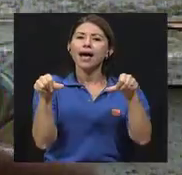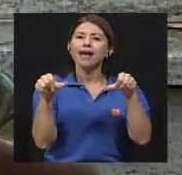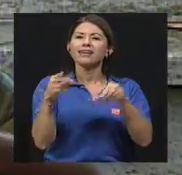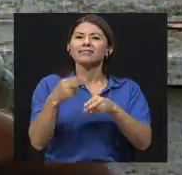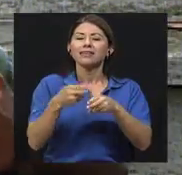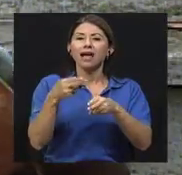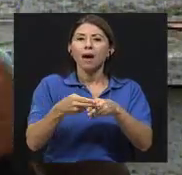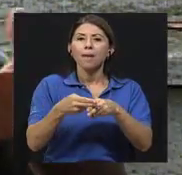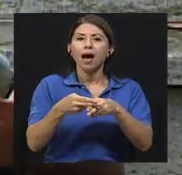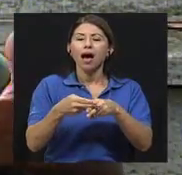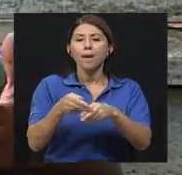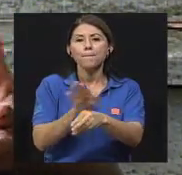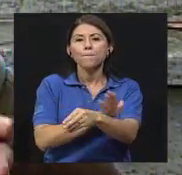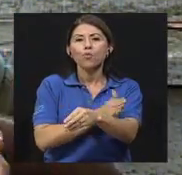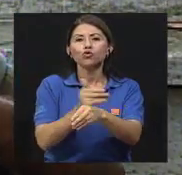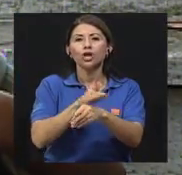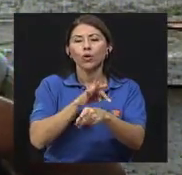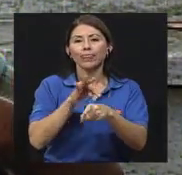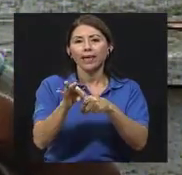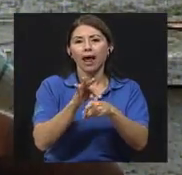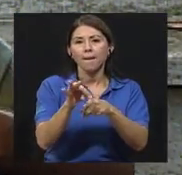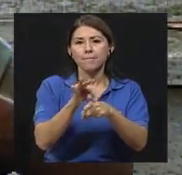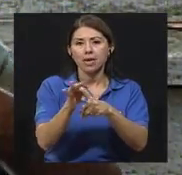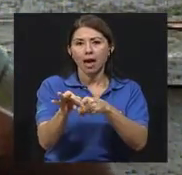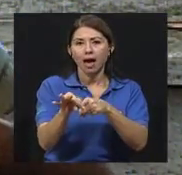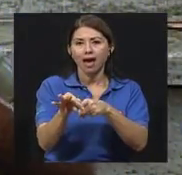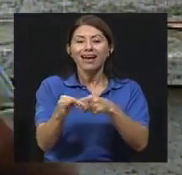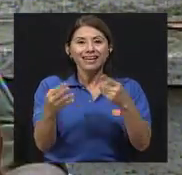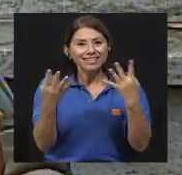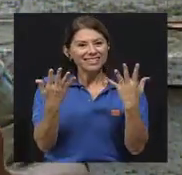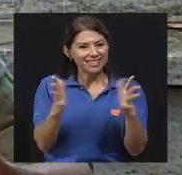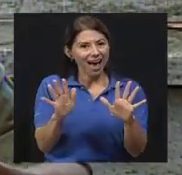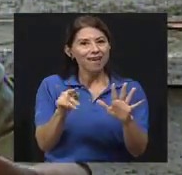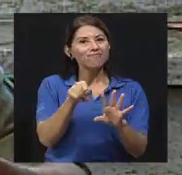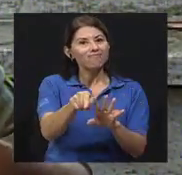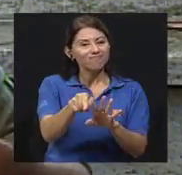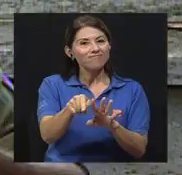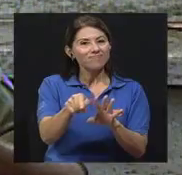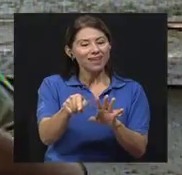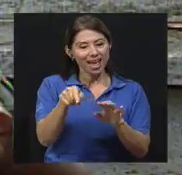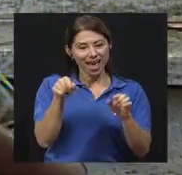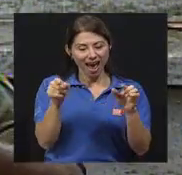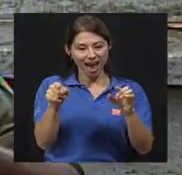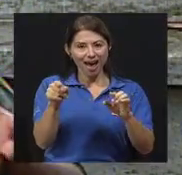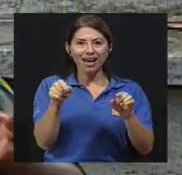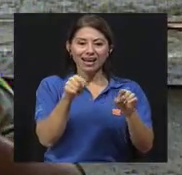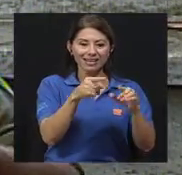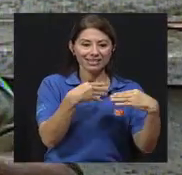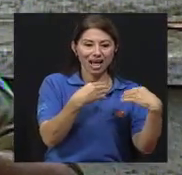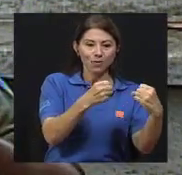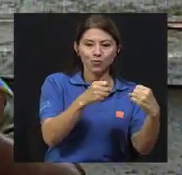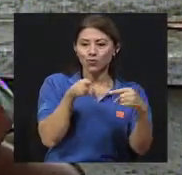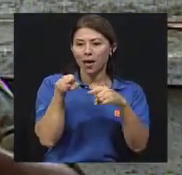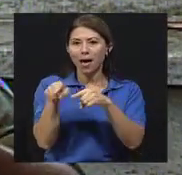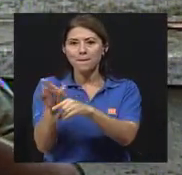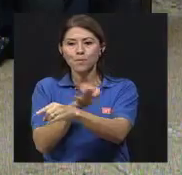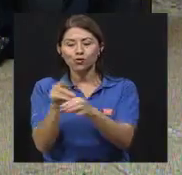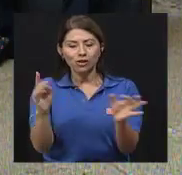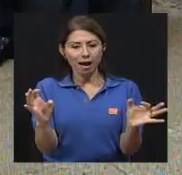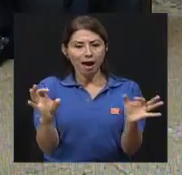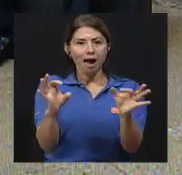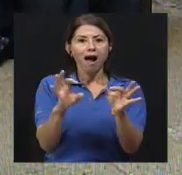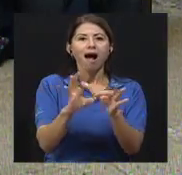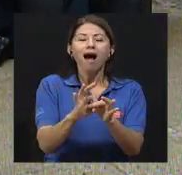musicoterapia, que trata de vincular y darle un carácter científico a lo que es esta relación entre música y salud.